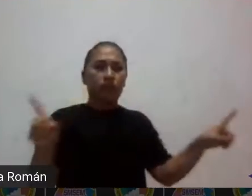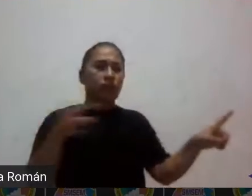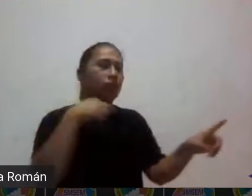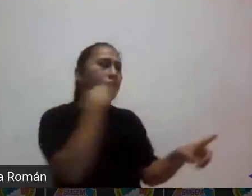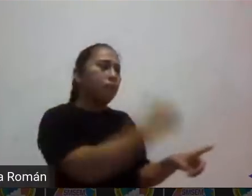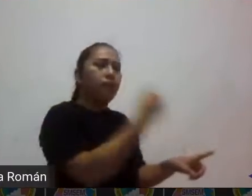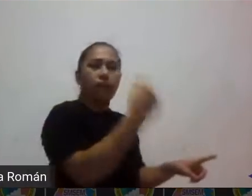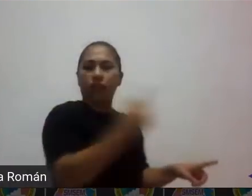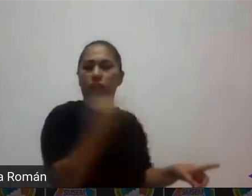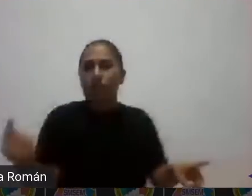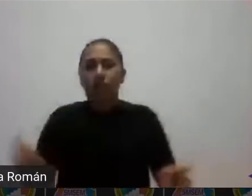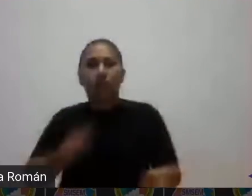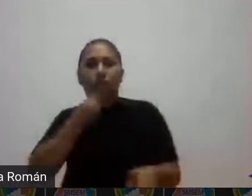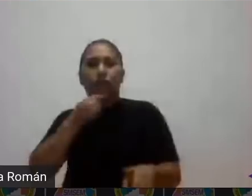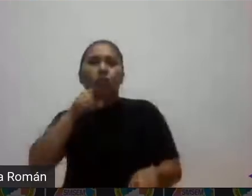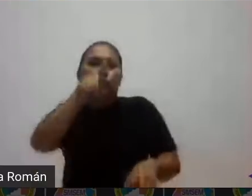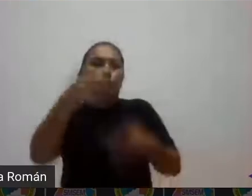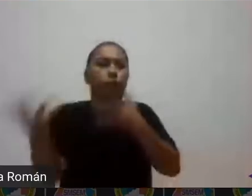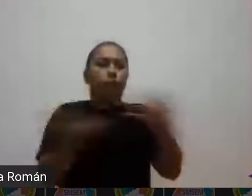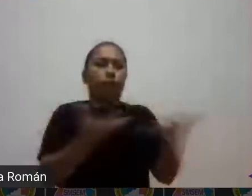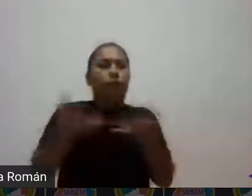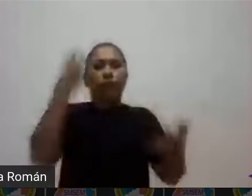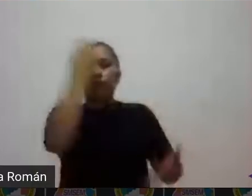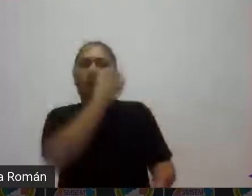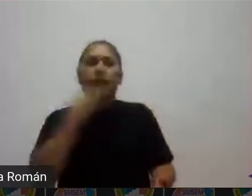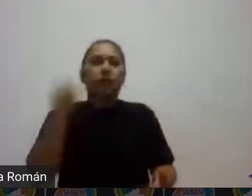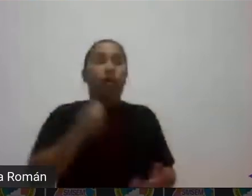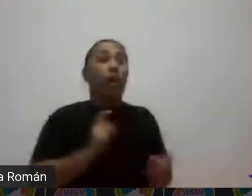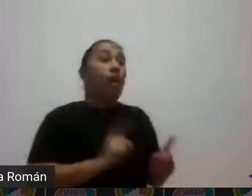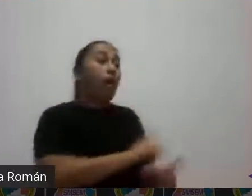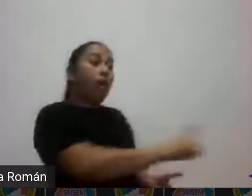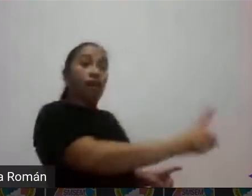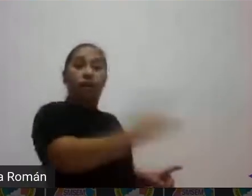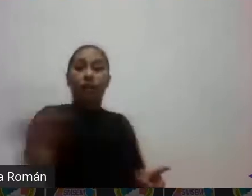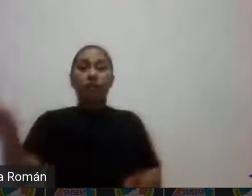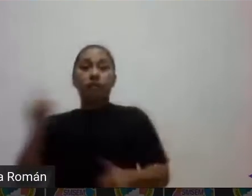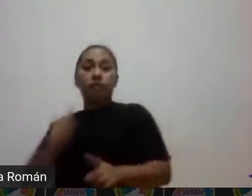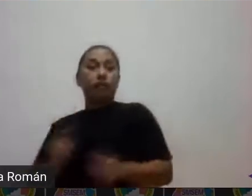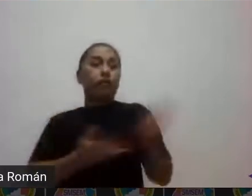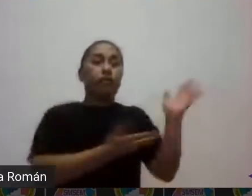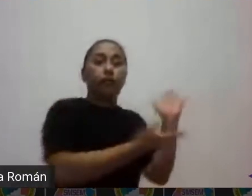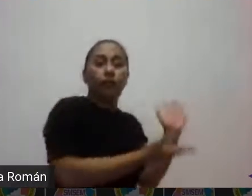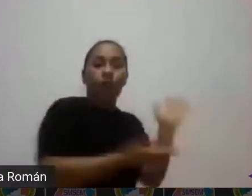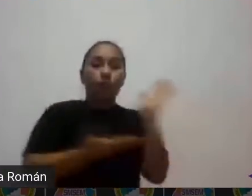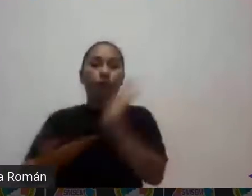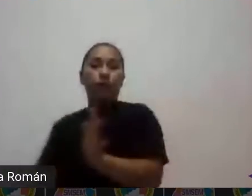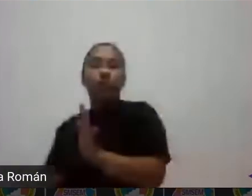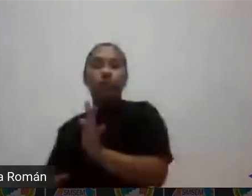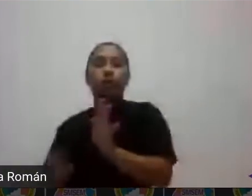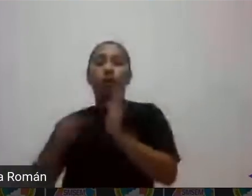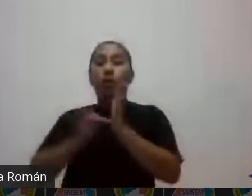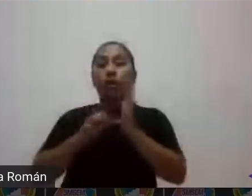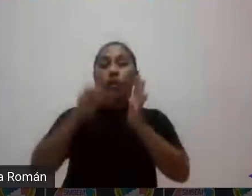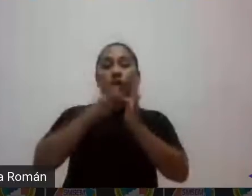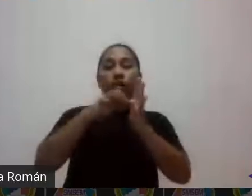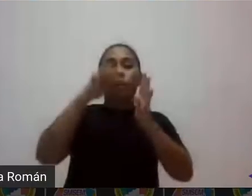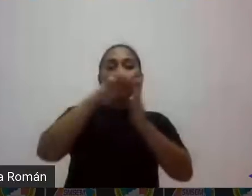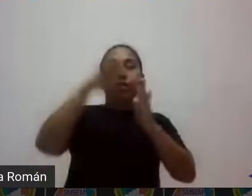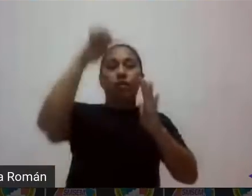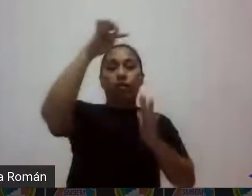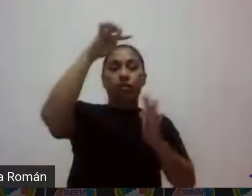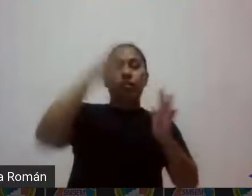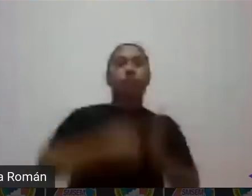haces tu examen y ellos son los que llegan a cierto nivel de dominio a lo mejor